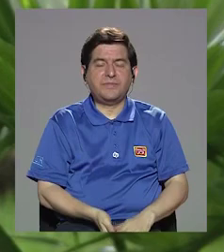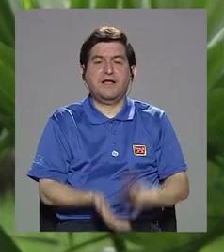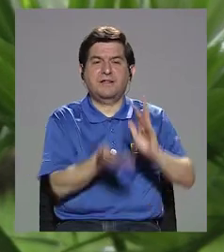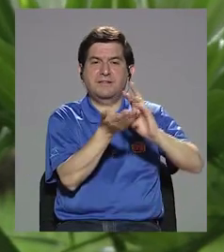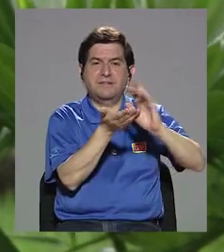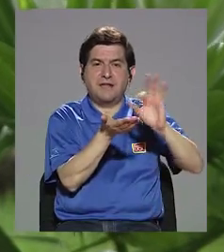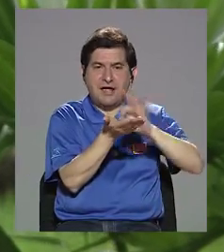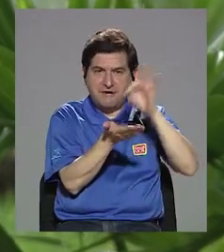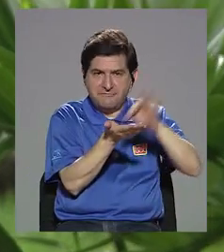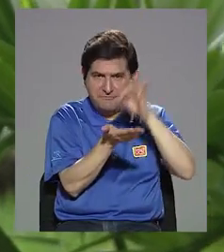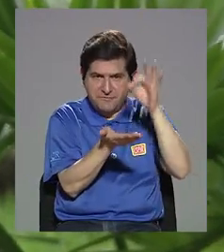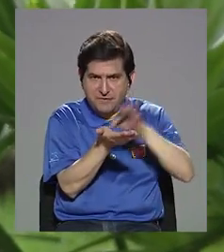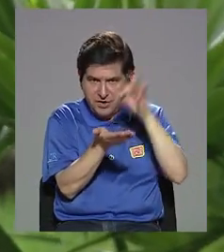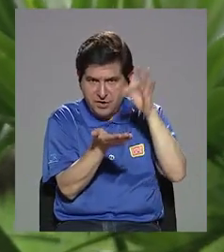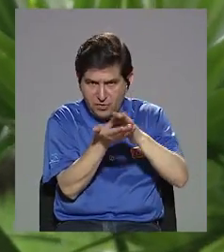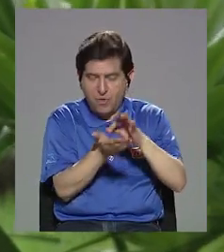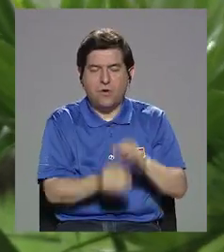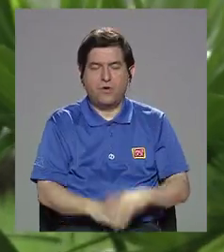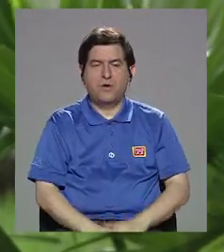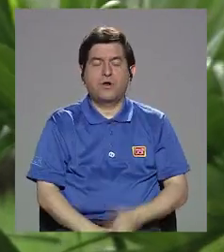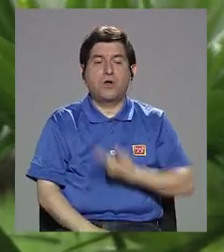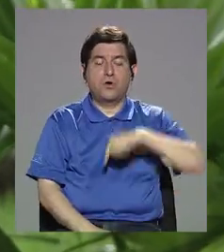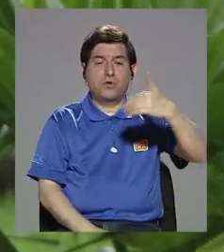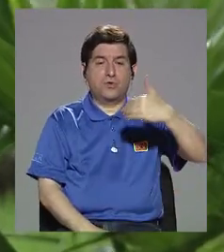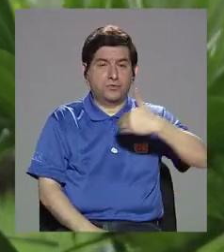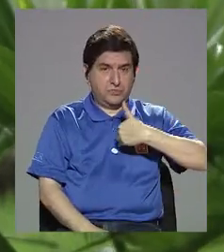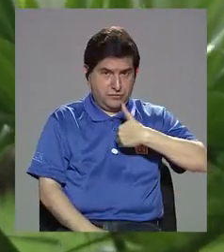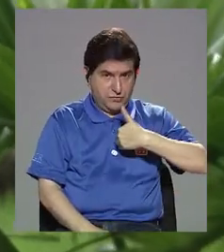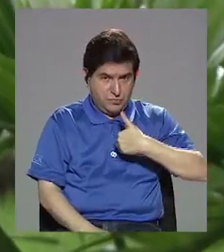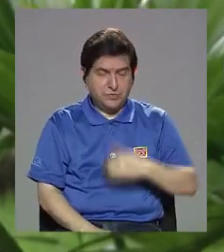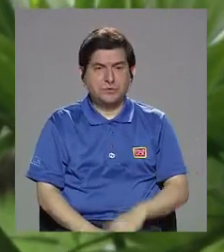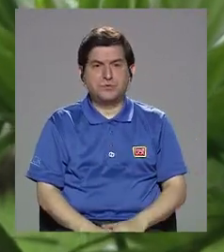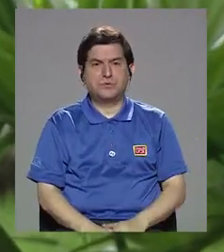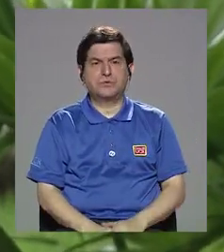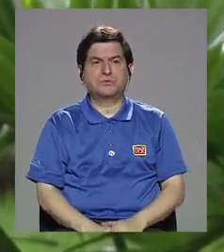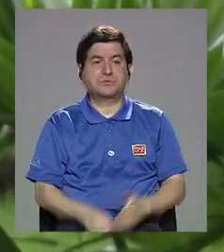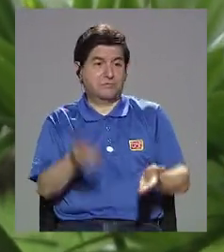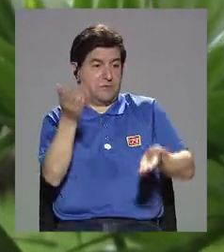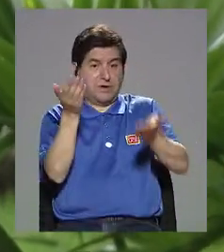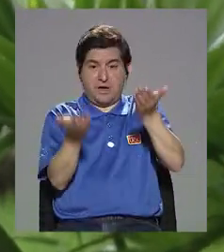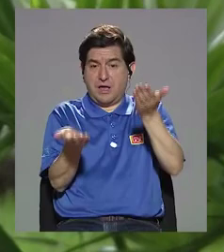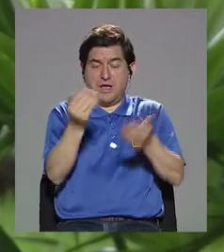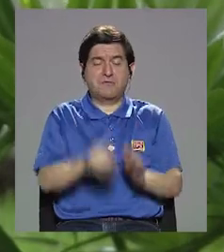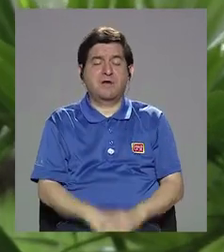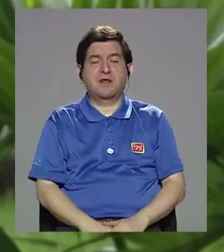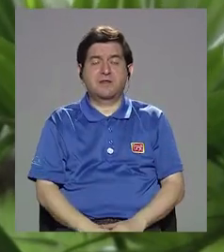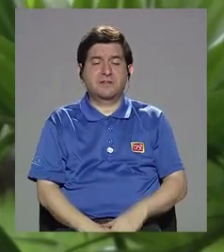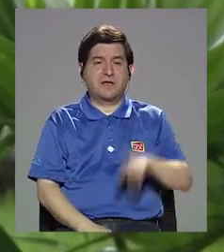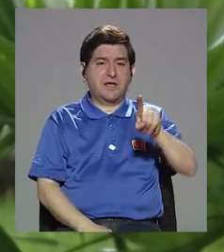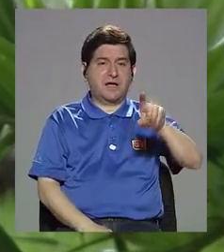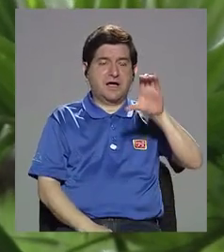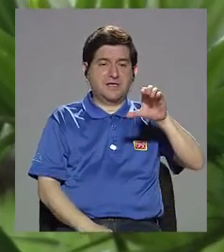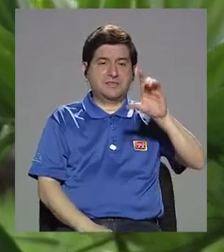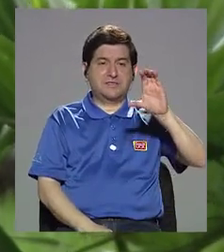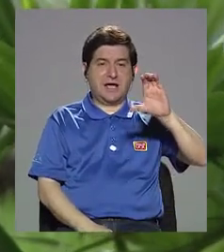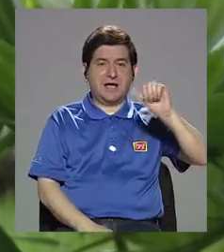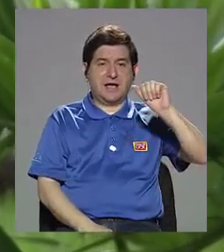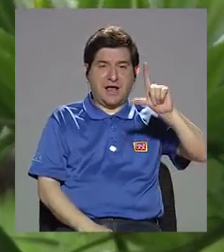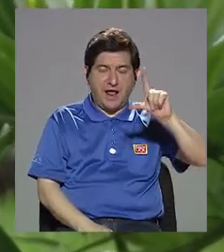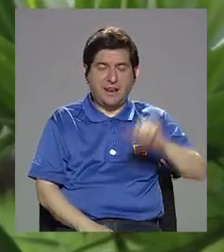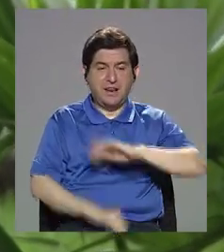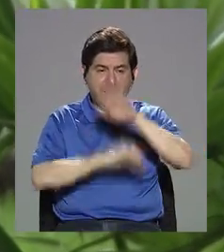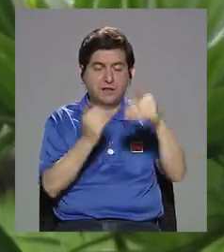arroz, de frijoles, tenemos de equivalente a 100 calorías,